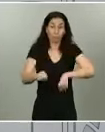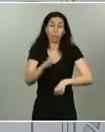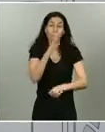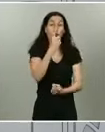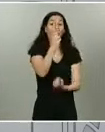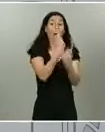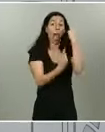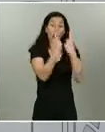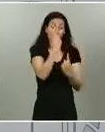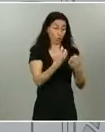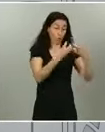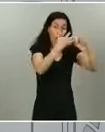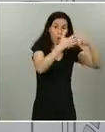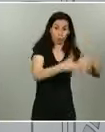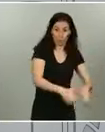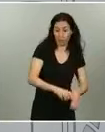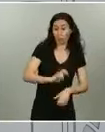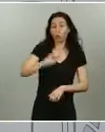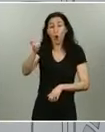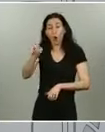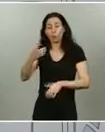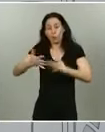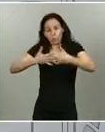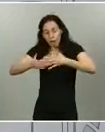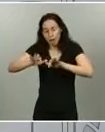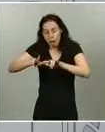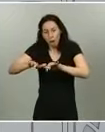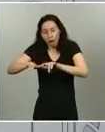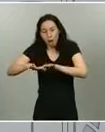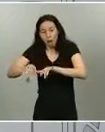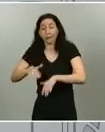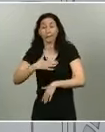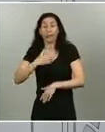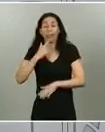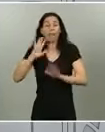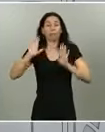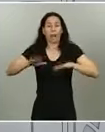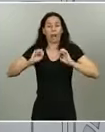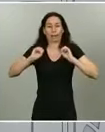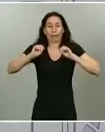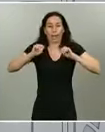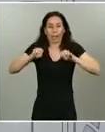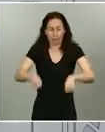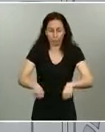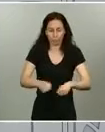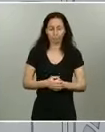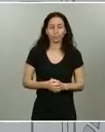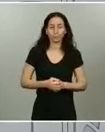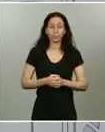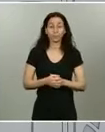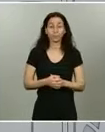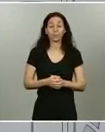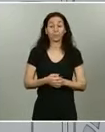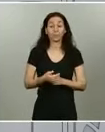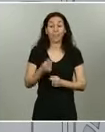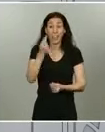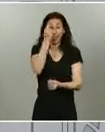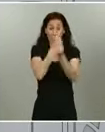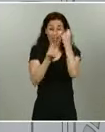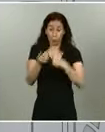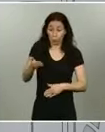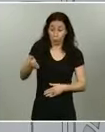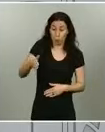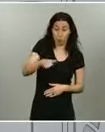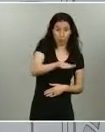retraso en las notificaciones. Esta notificación de muertos más de lo habitual, este